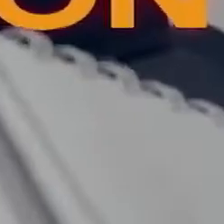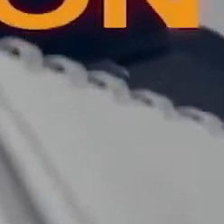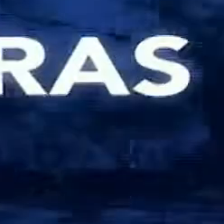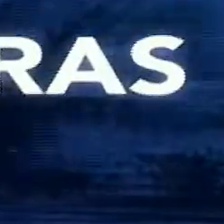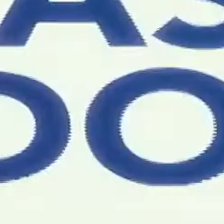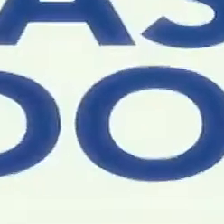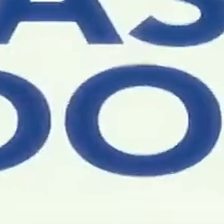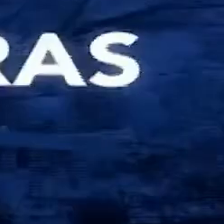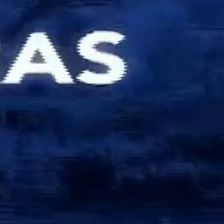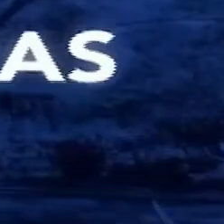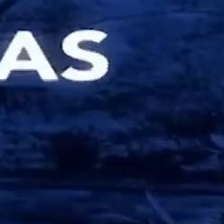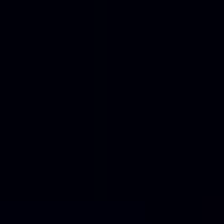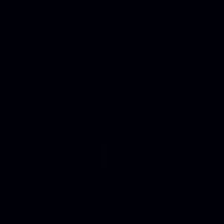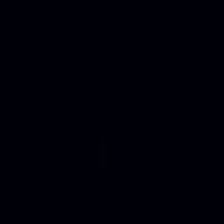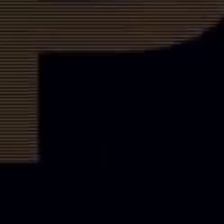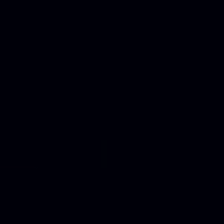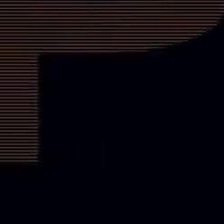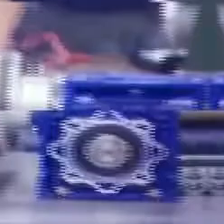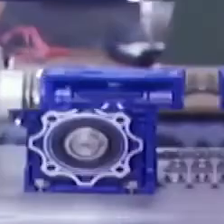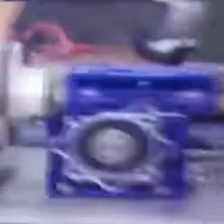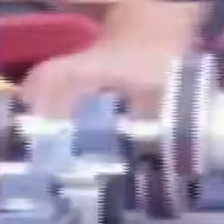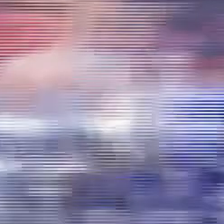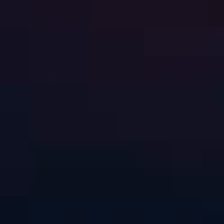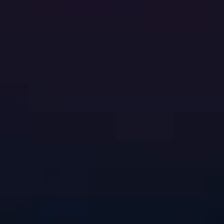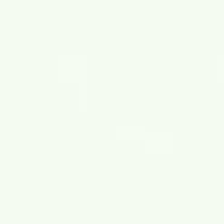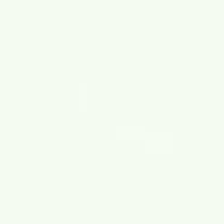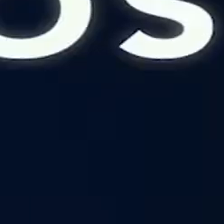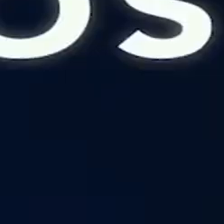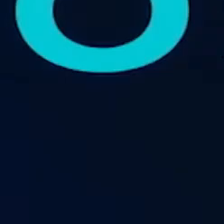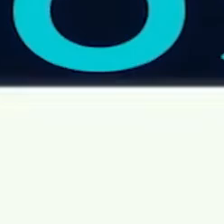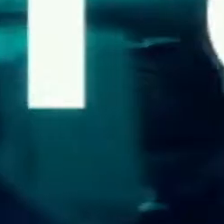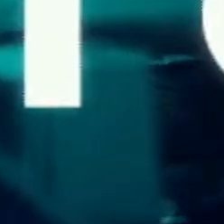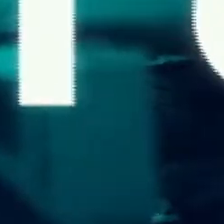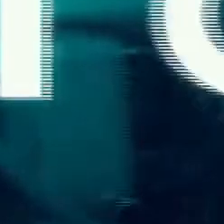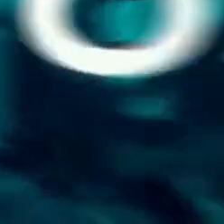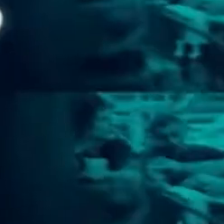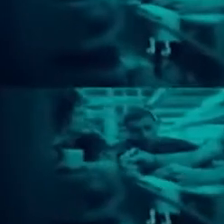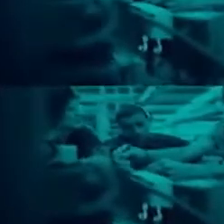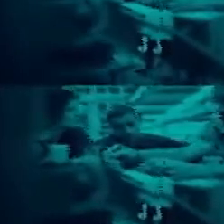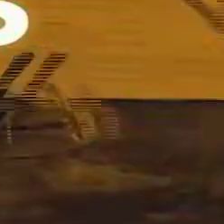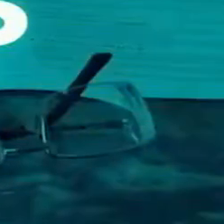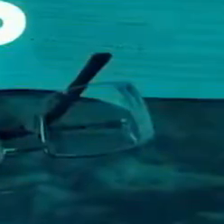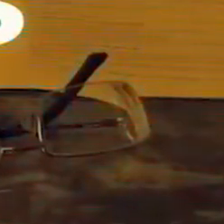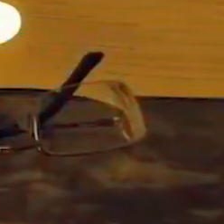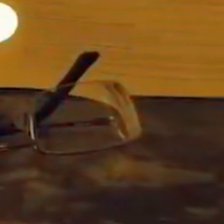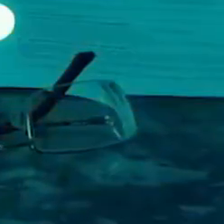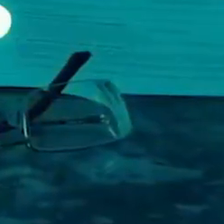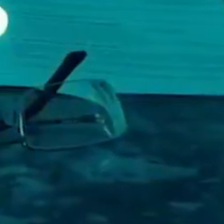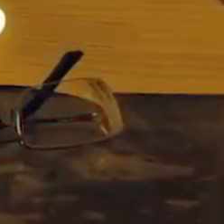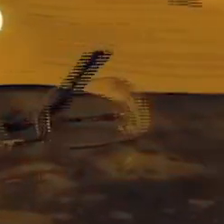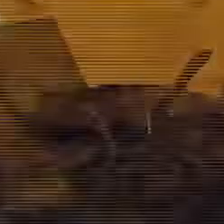Espacio Pyme. Capacitación para las personas emprendedoras y dueñas de pymes en temas vitales para el desarrollo de sus empresas